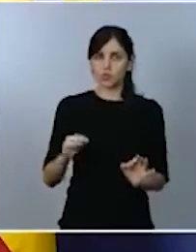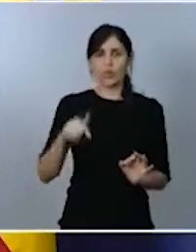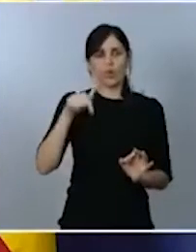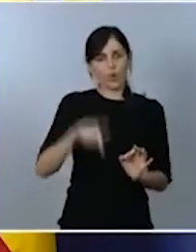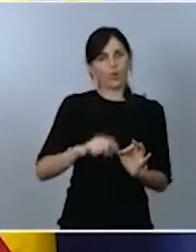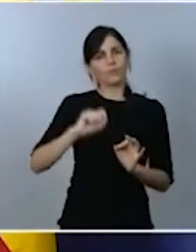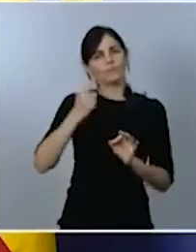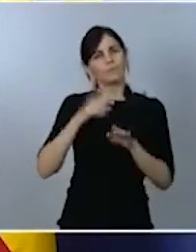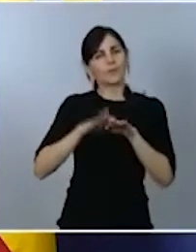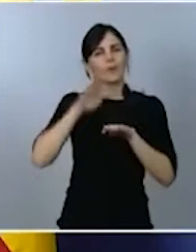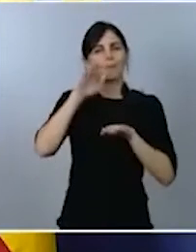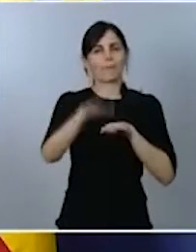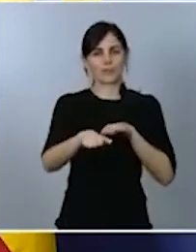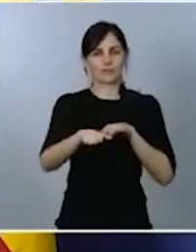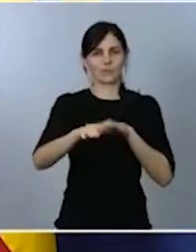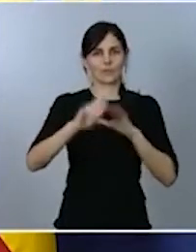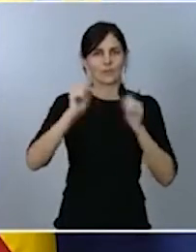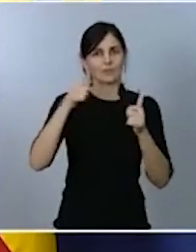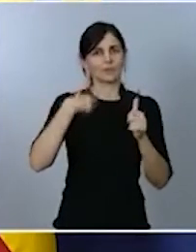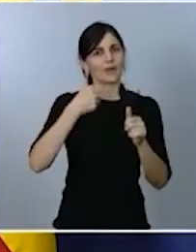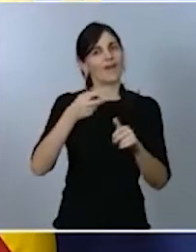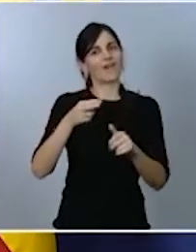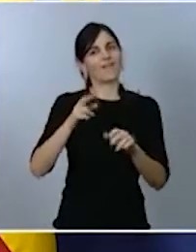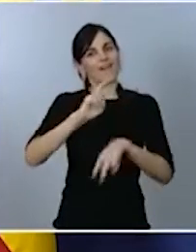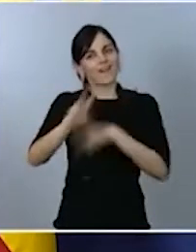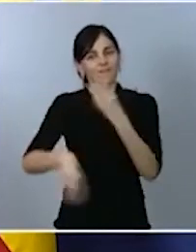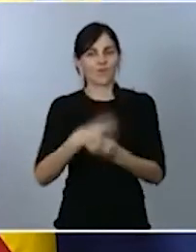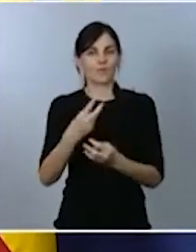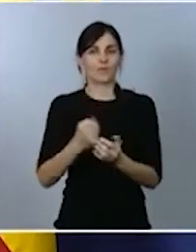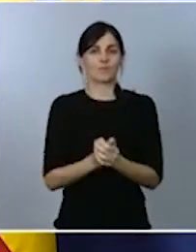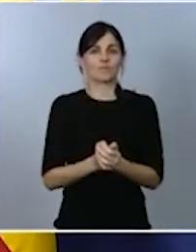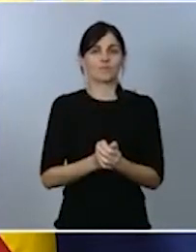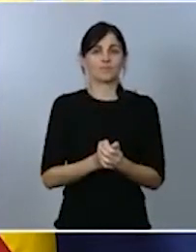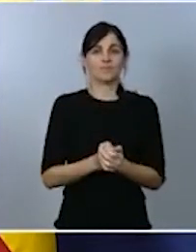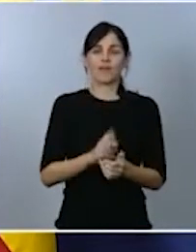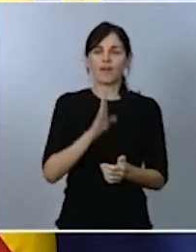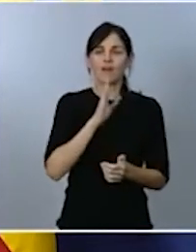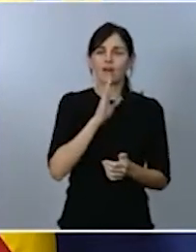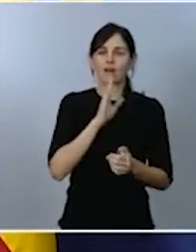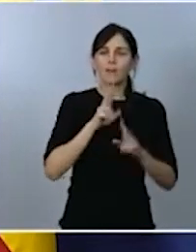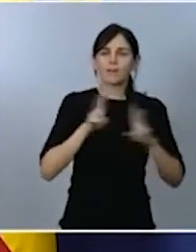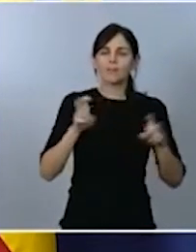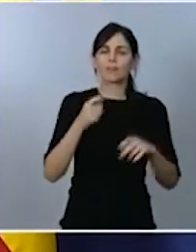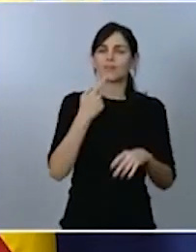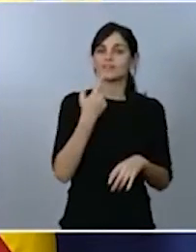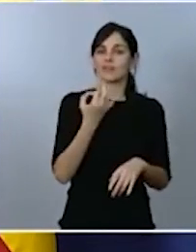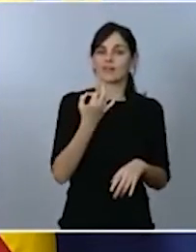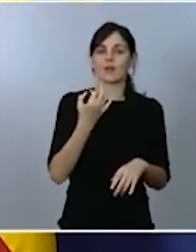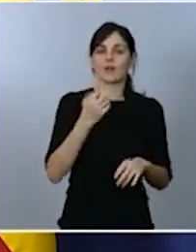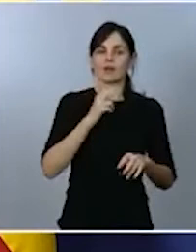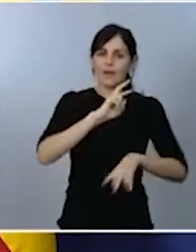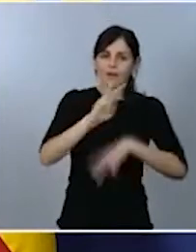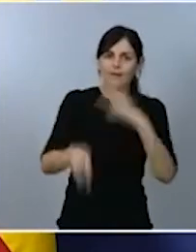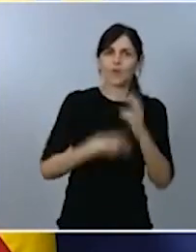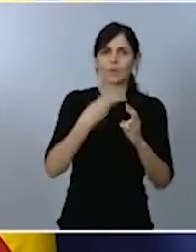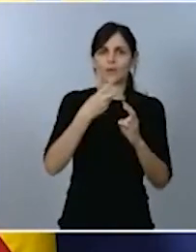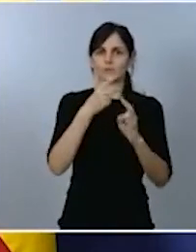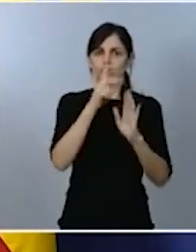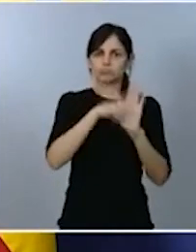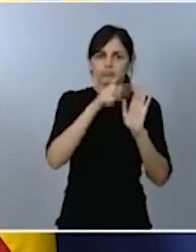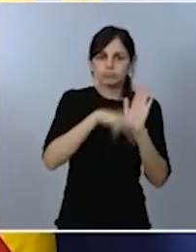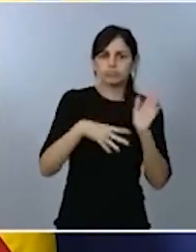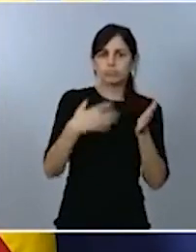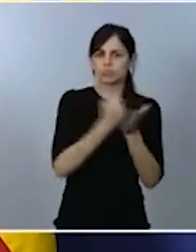Y, como decía al inicio de mi intervención, lo hacemos también conscientes de que tenemos el inexcusable deber, como